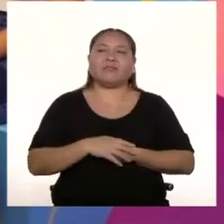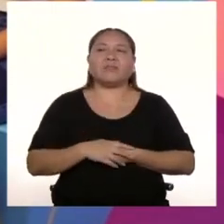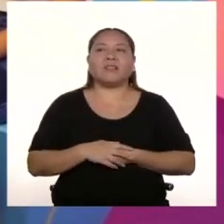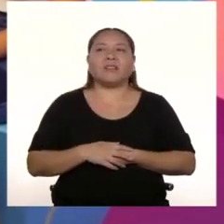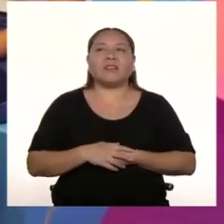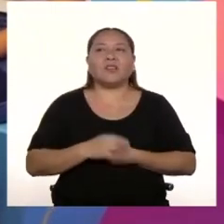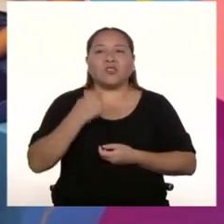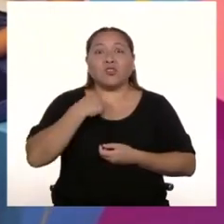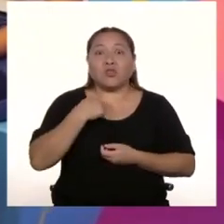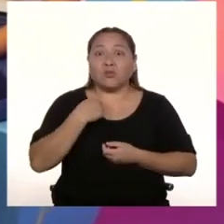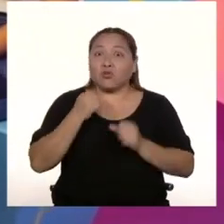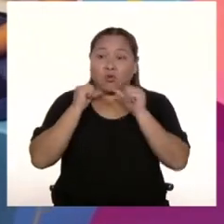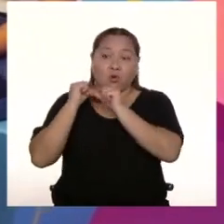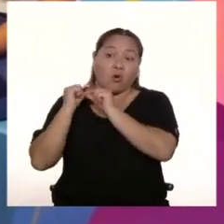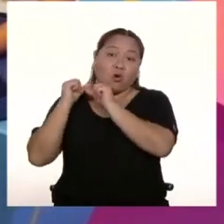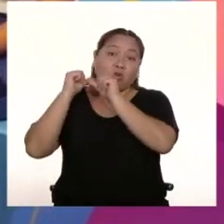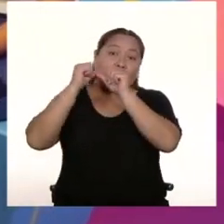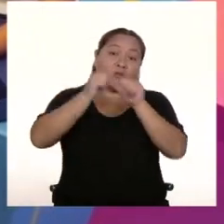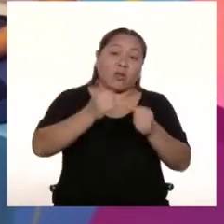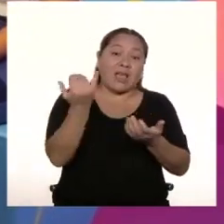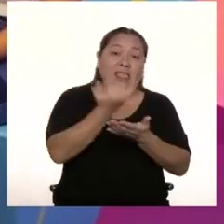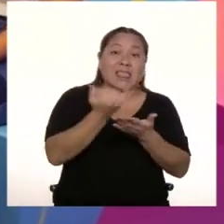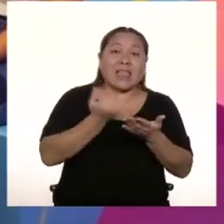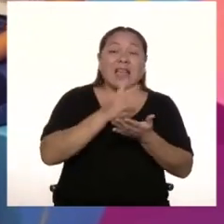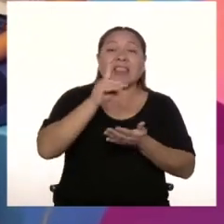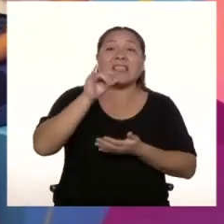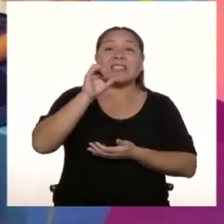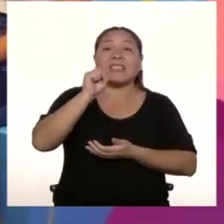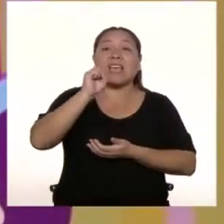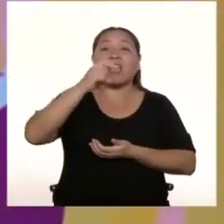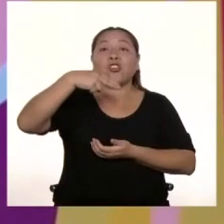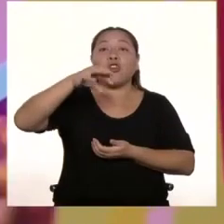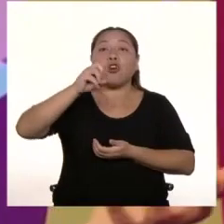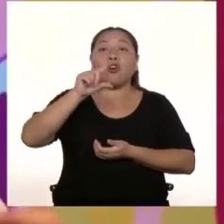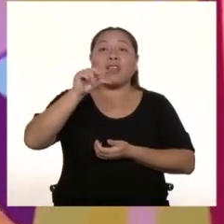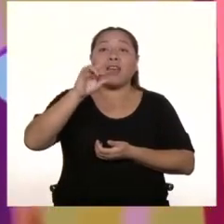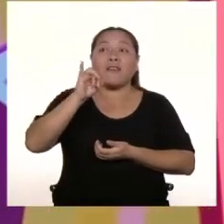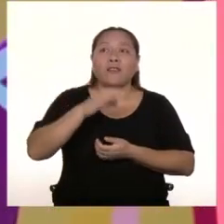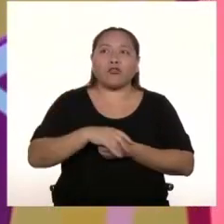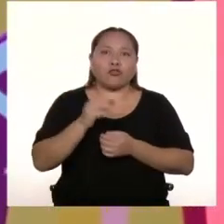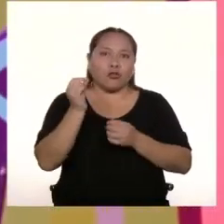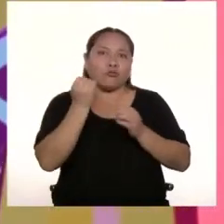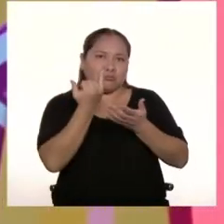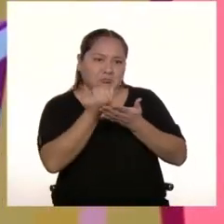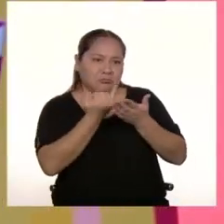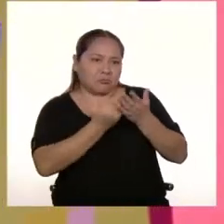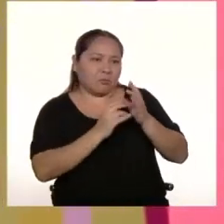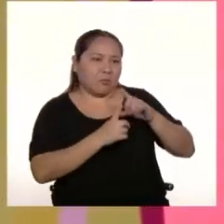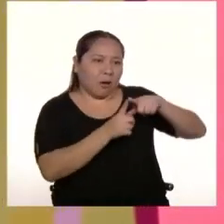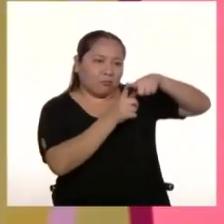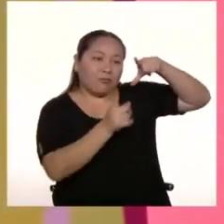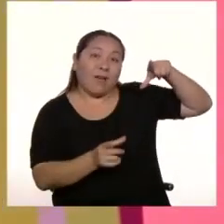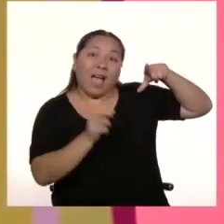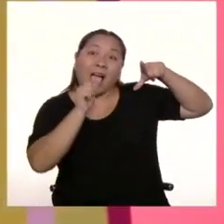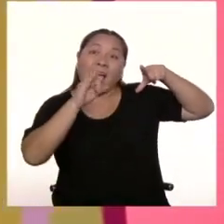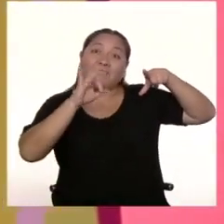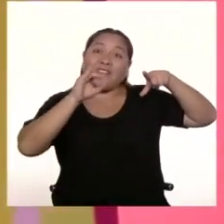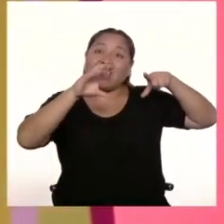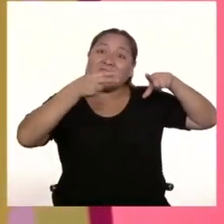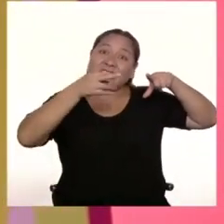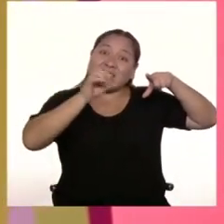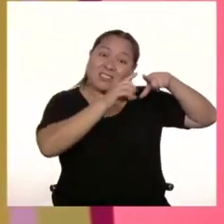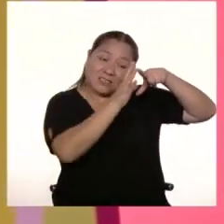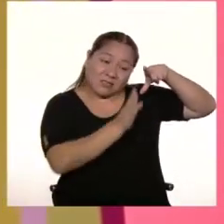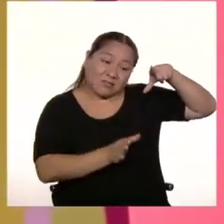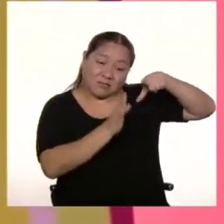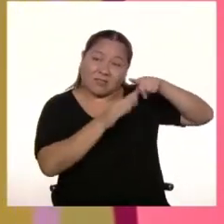entonces como lo he llevado hasta ahora Al diseño gráfico Y por ejemplo yo diseño mis portadas Los flyers para los conciertos Todo eso me encargo yo mismo Entonces también es como